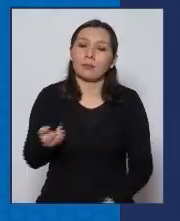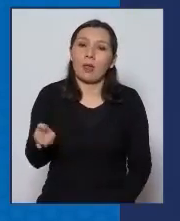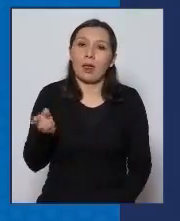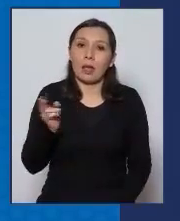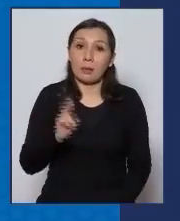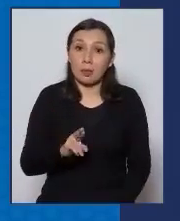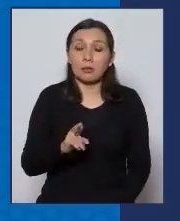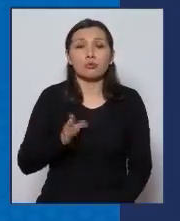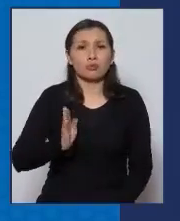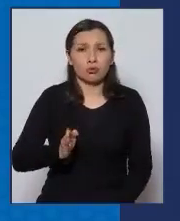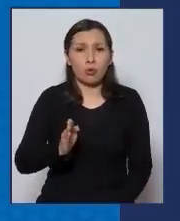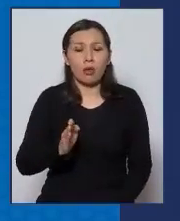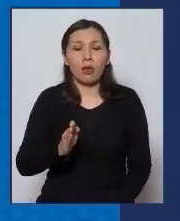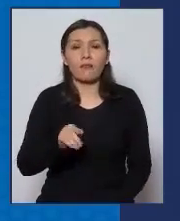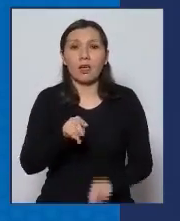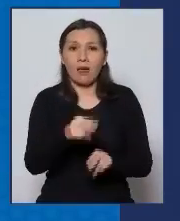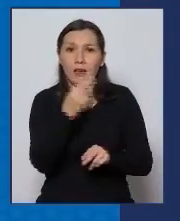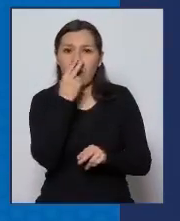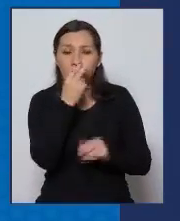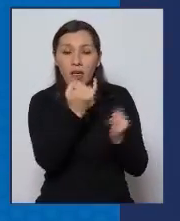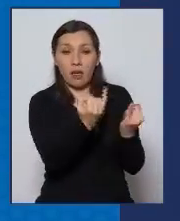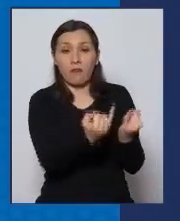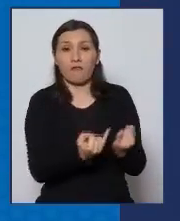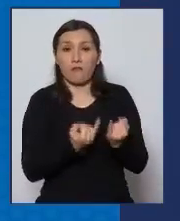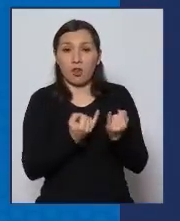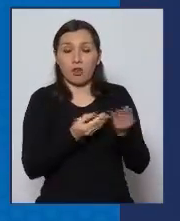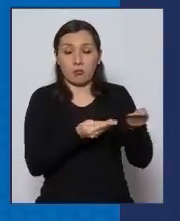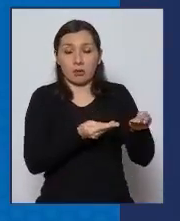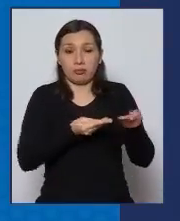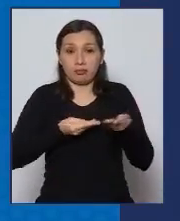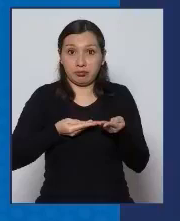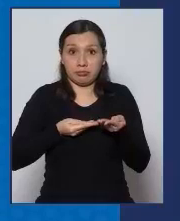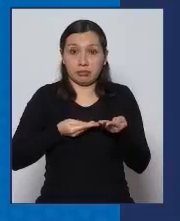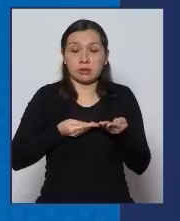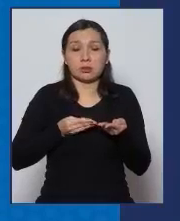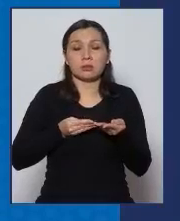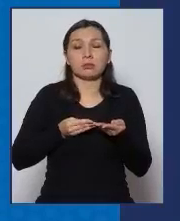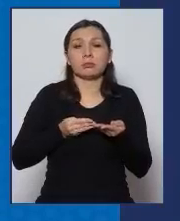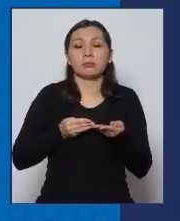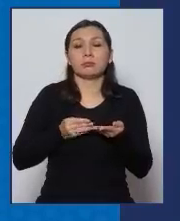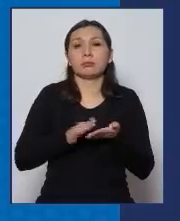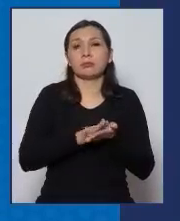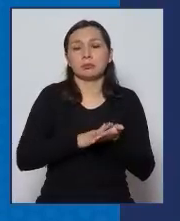siguen apareciendo a través de los informes que recibimos de